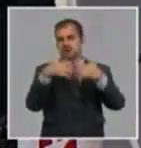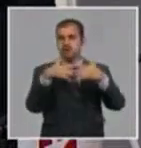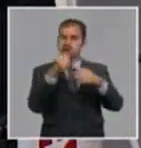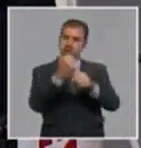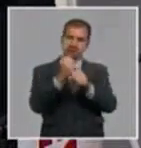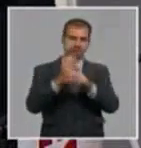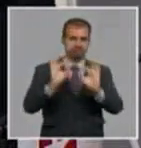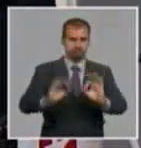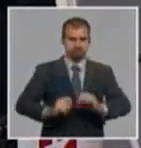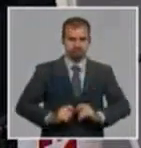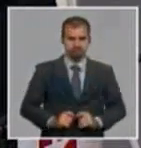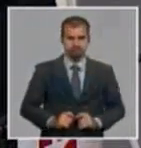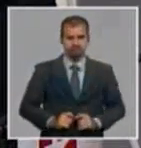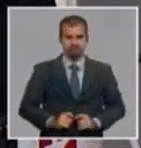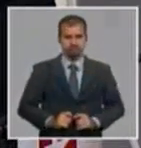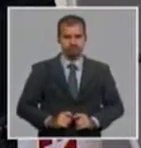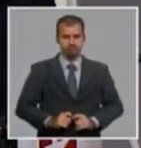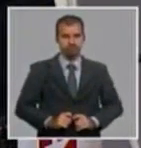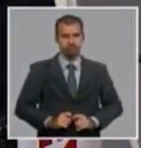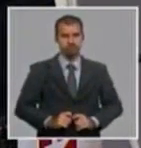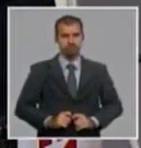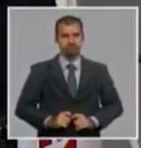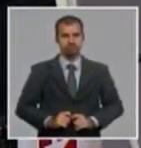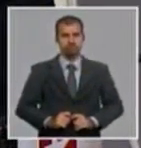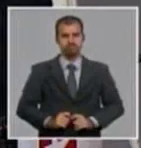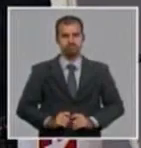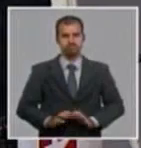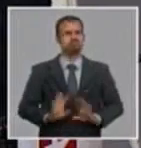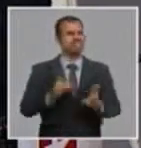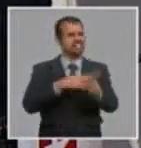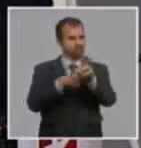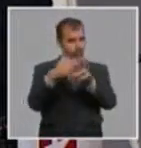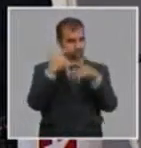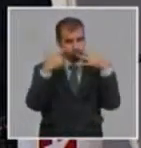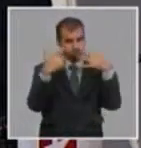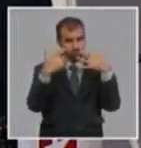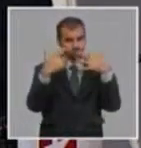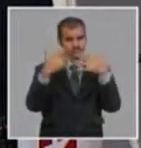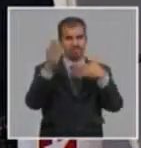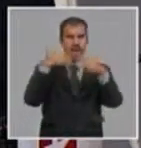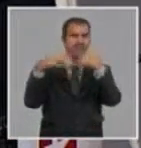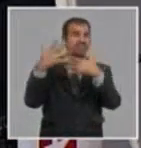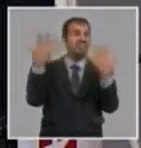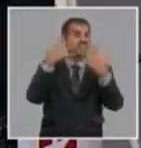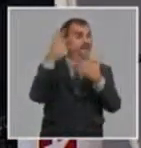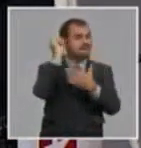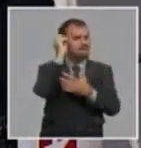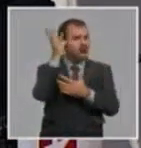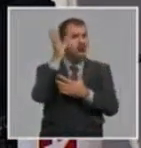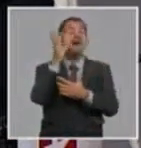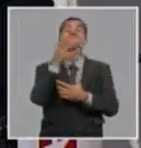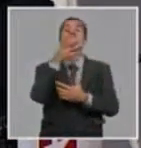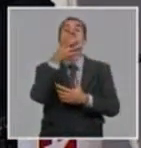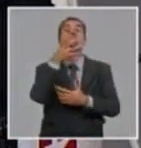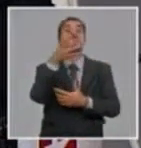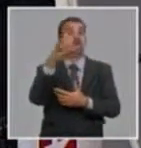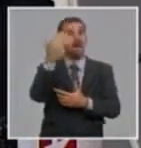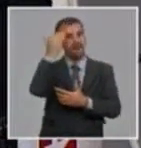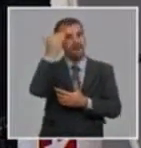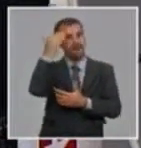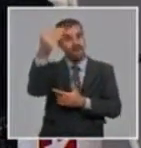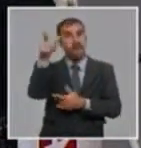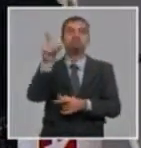con la historia, que hay un antecedente importante que es el comandante Fidel, que fue uno de los promotores, uno de los